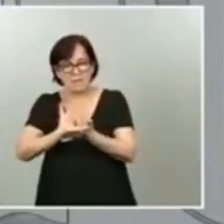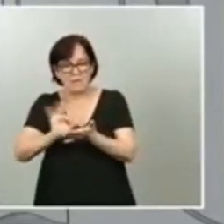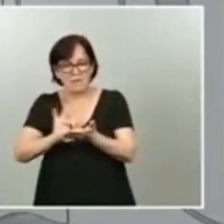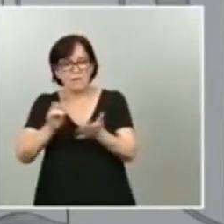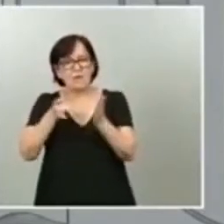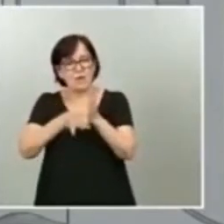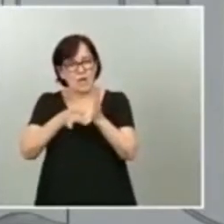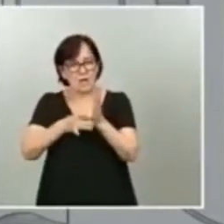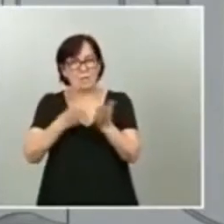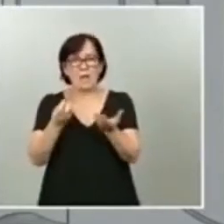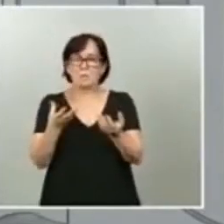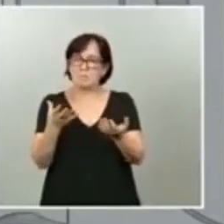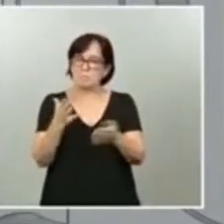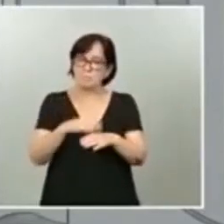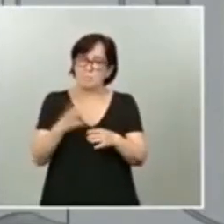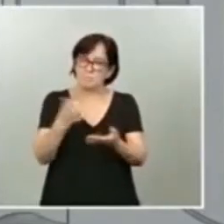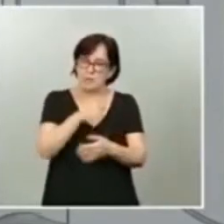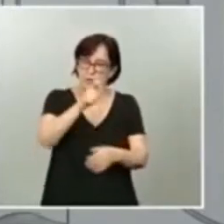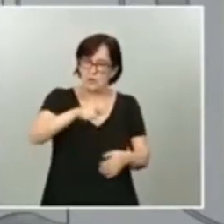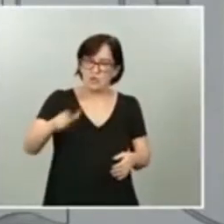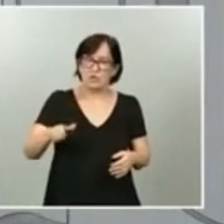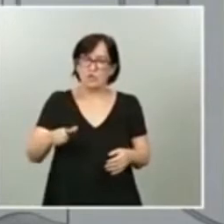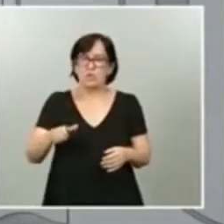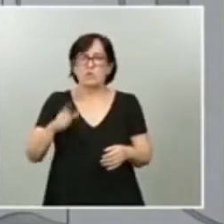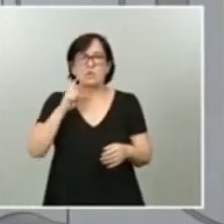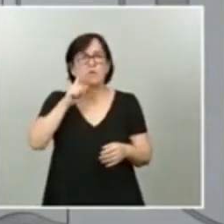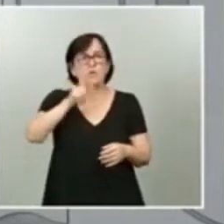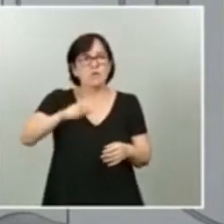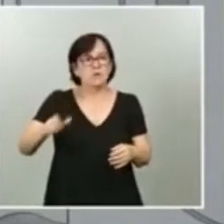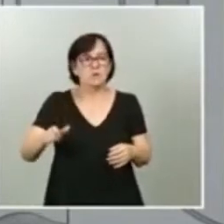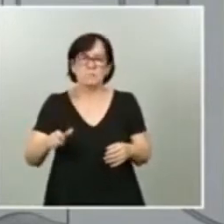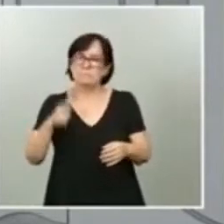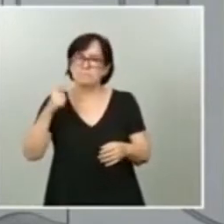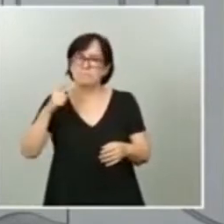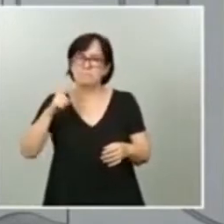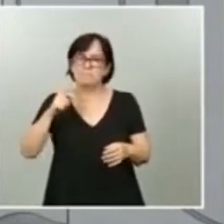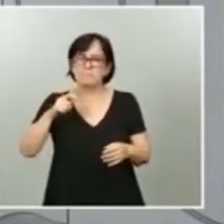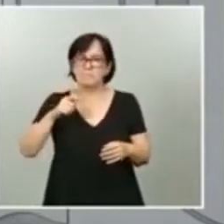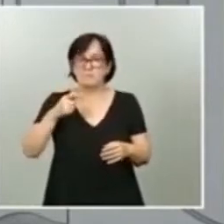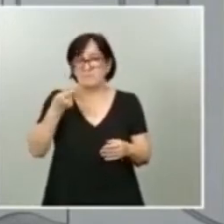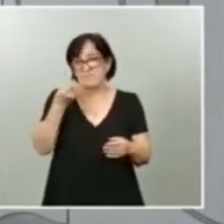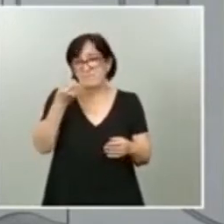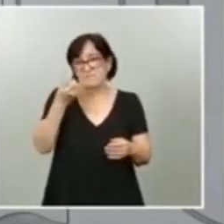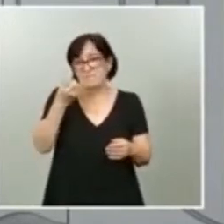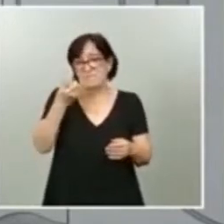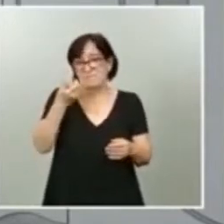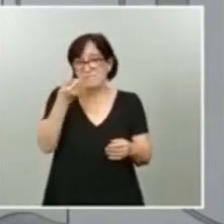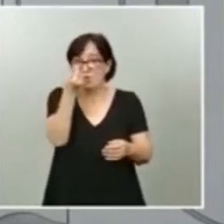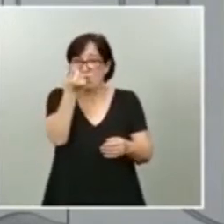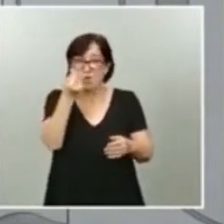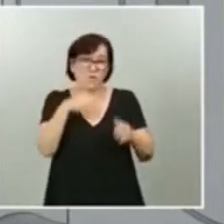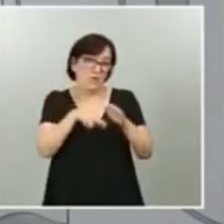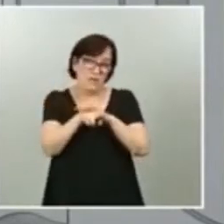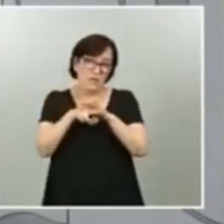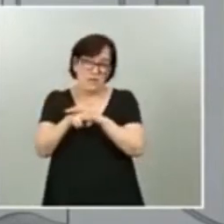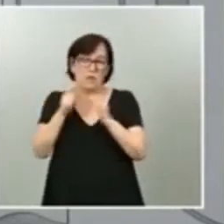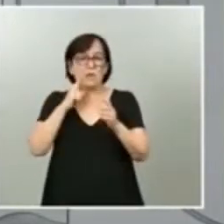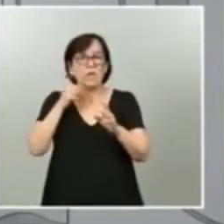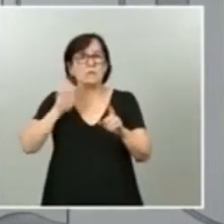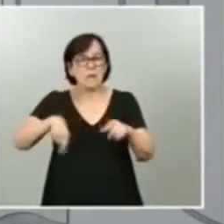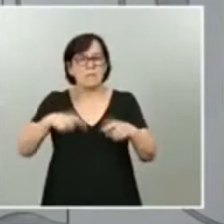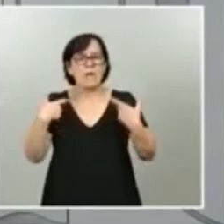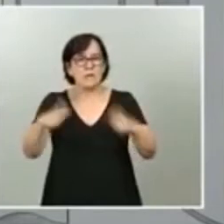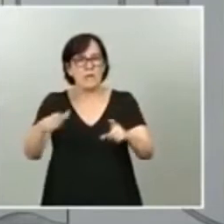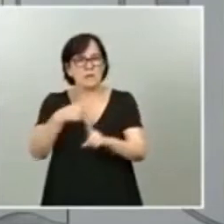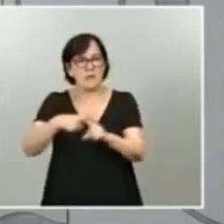ciudadanos, fundamentalmente los ciudadanos que tienen menos recursos, pero también aquellos de clase media que disfrutan de